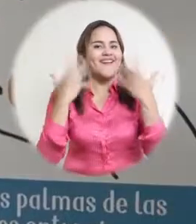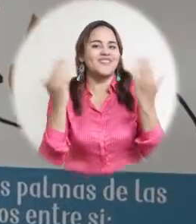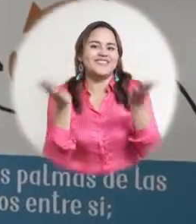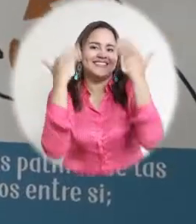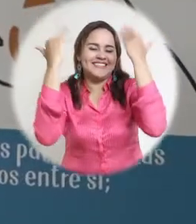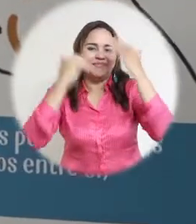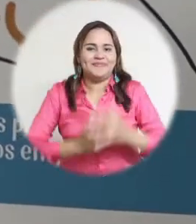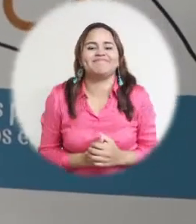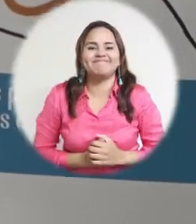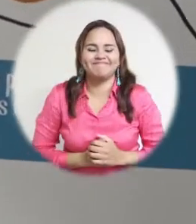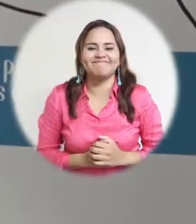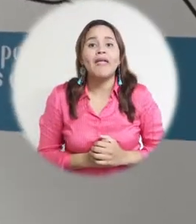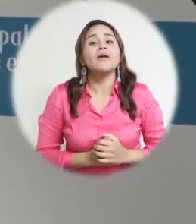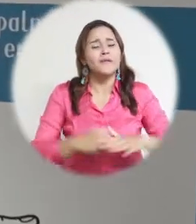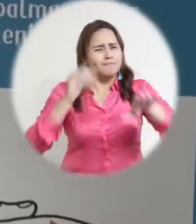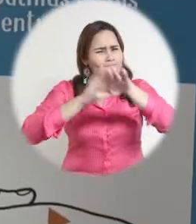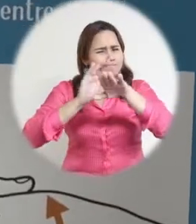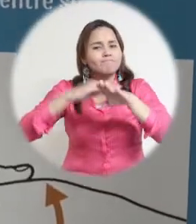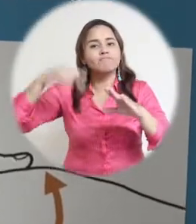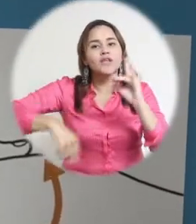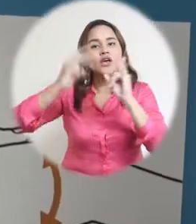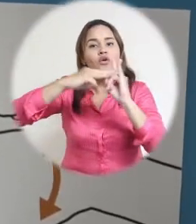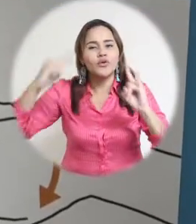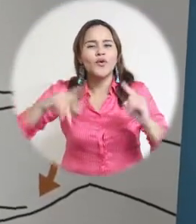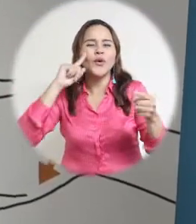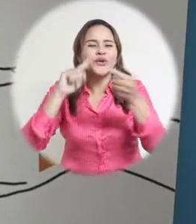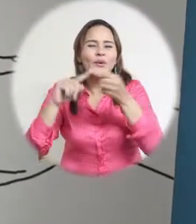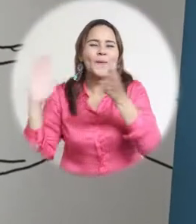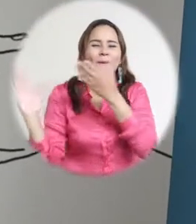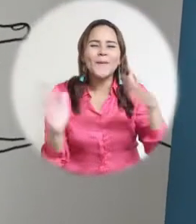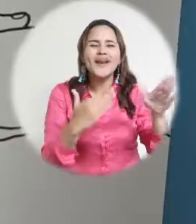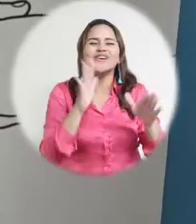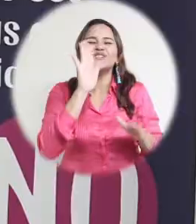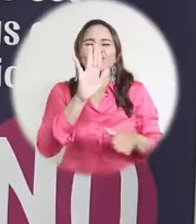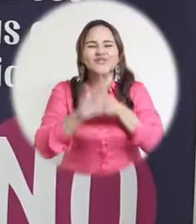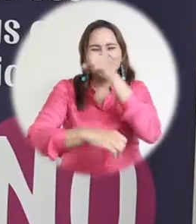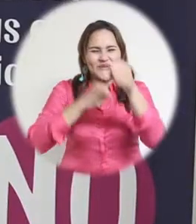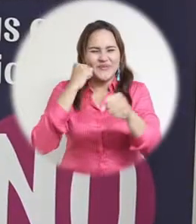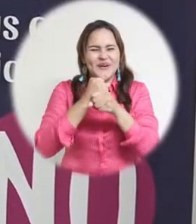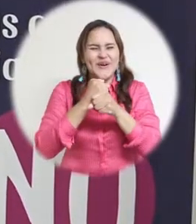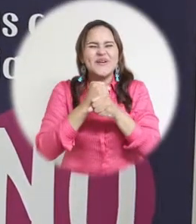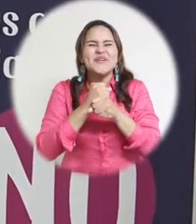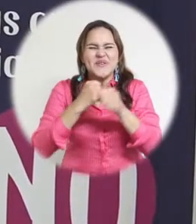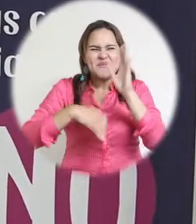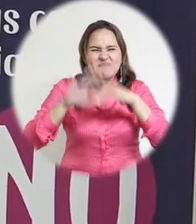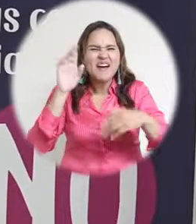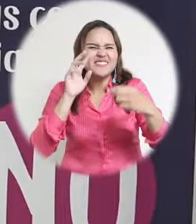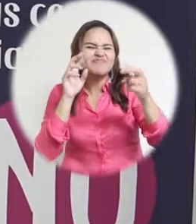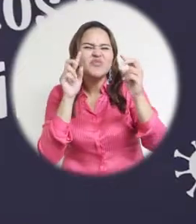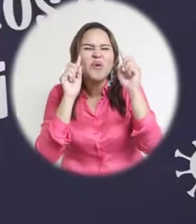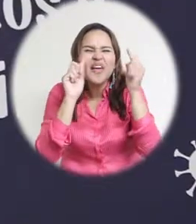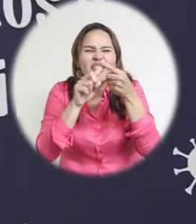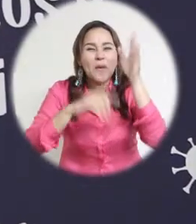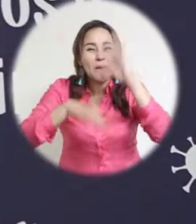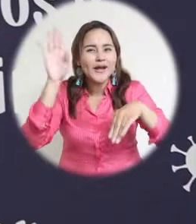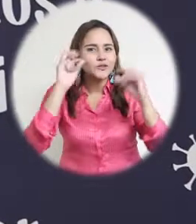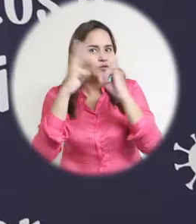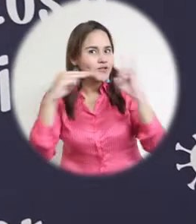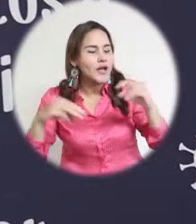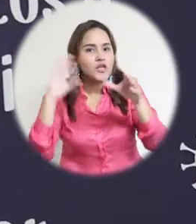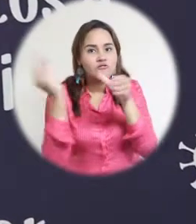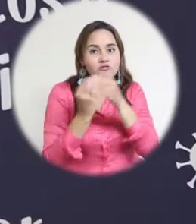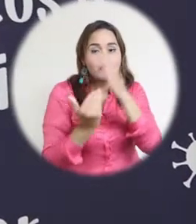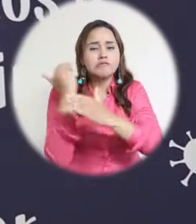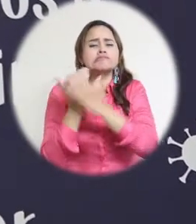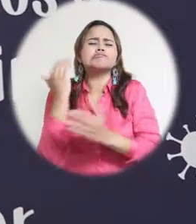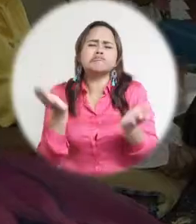del riesgo de inflexión. Para esta Casa de Estudios Superiores, en el marco de su plan de gobierno por una universidad más incluyente e innovadora, es importante aportar